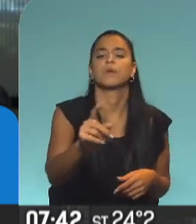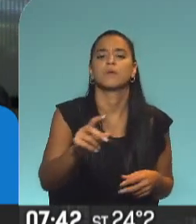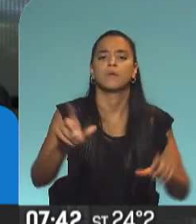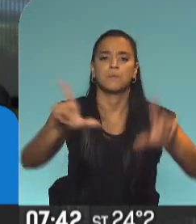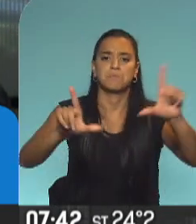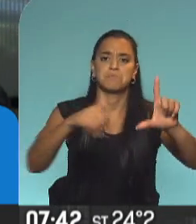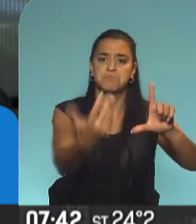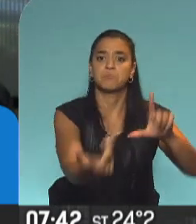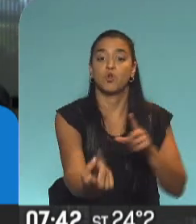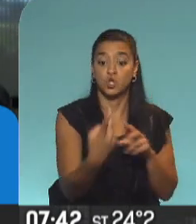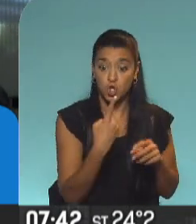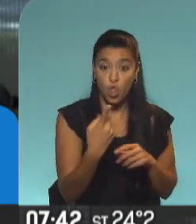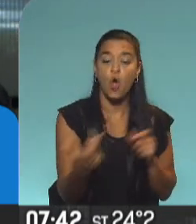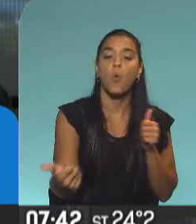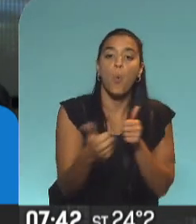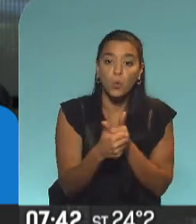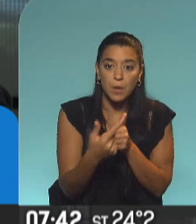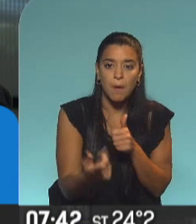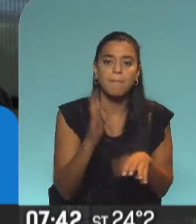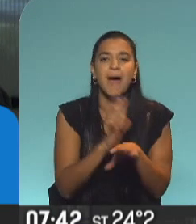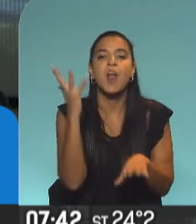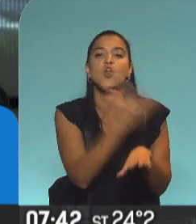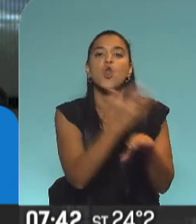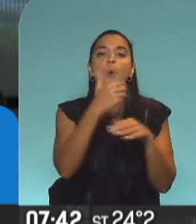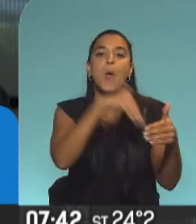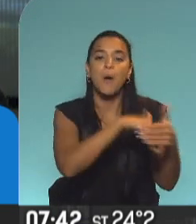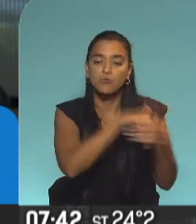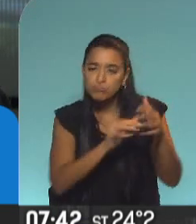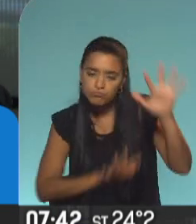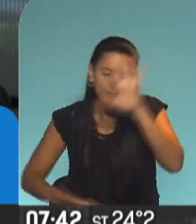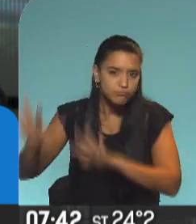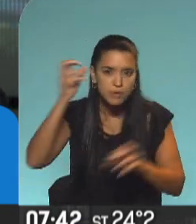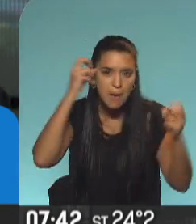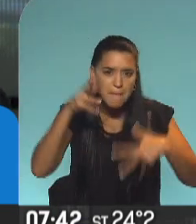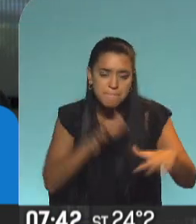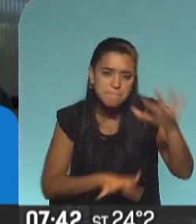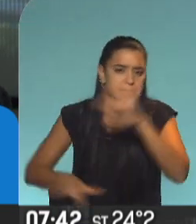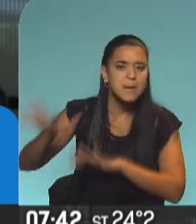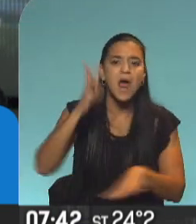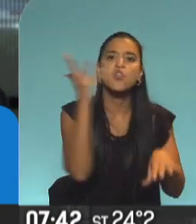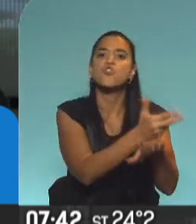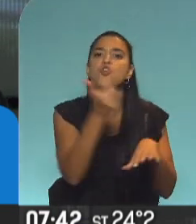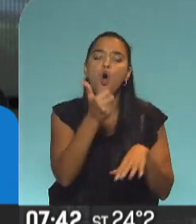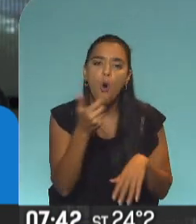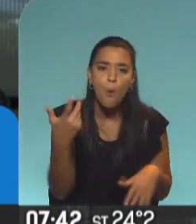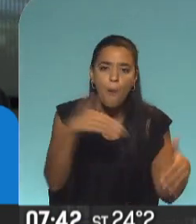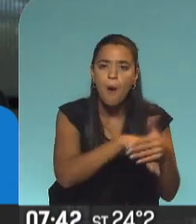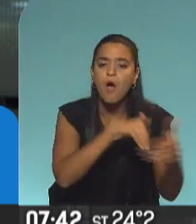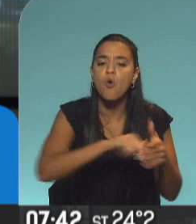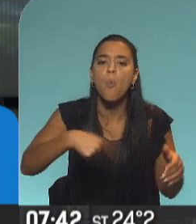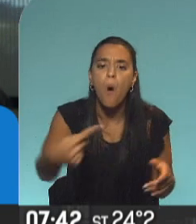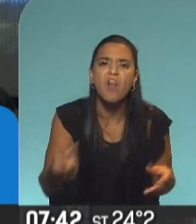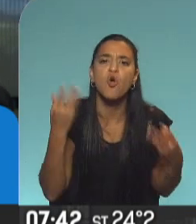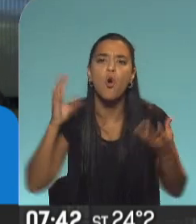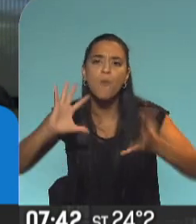la pantalla y yo, nos juntamos para robar un banco. Entonces coordinamos que vamos a ir a robar ese banco, cuándo vamos a ir, cómo